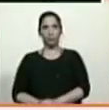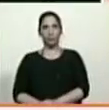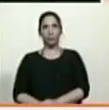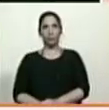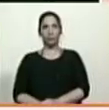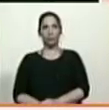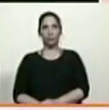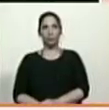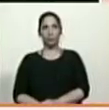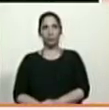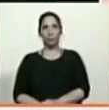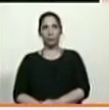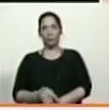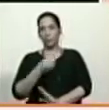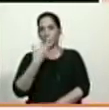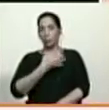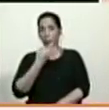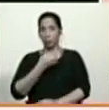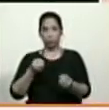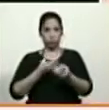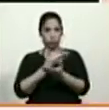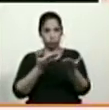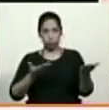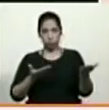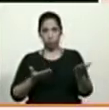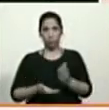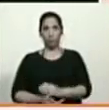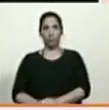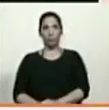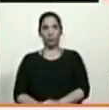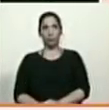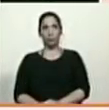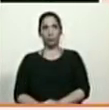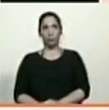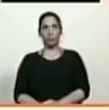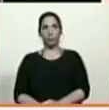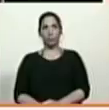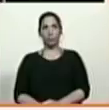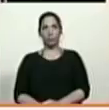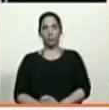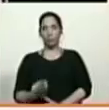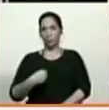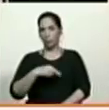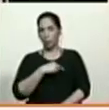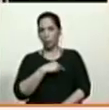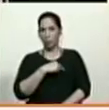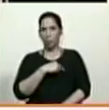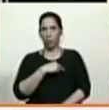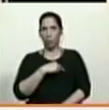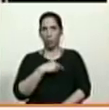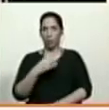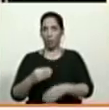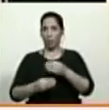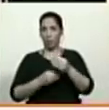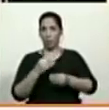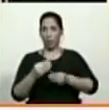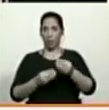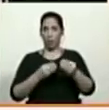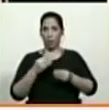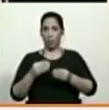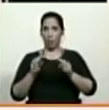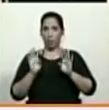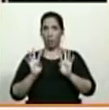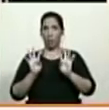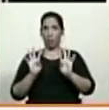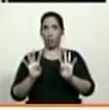Bueno, muy buenas tardes para todos ustedes. Hemos querido hacer esta presentación ante los